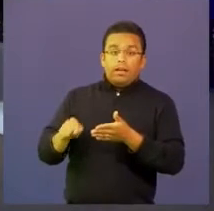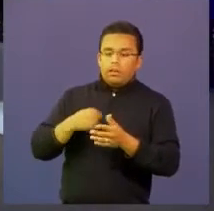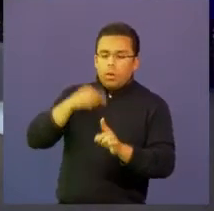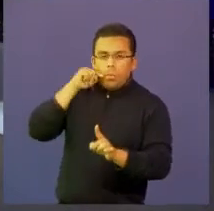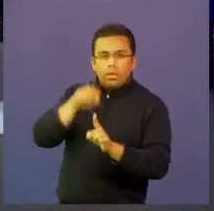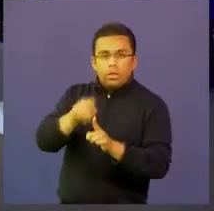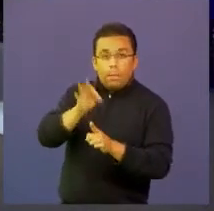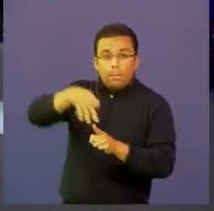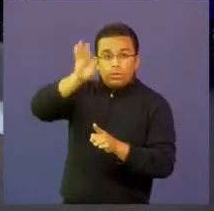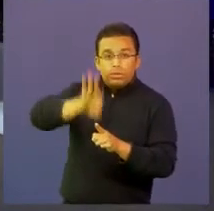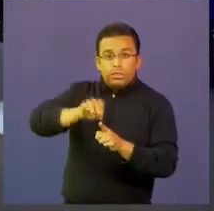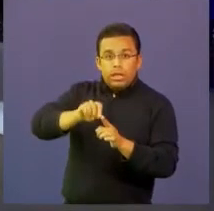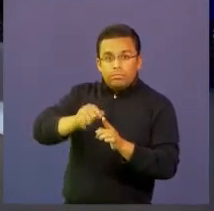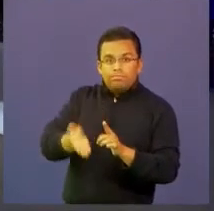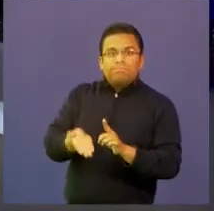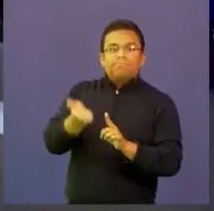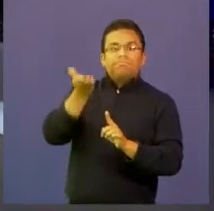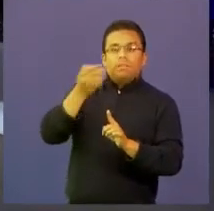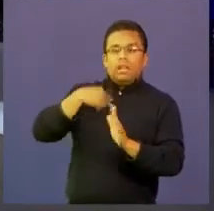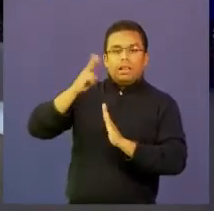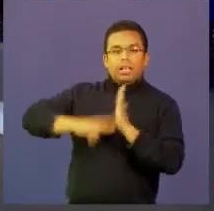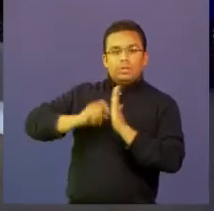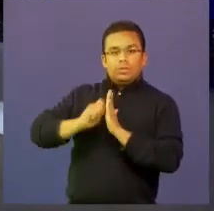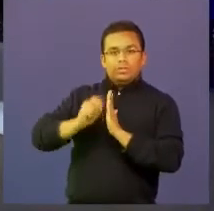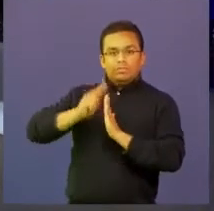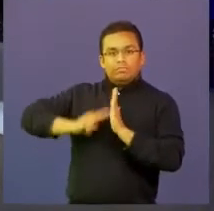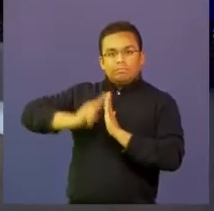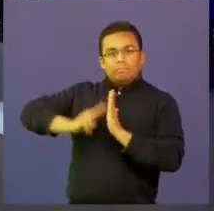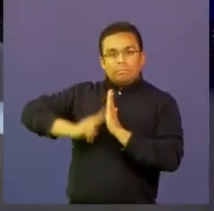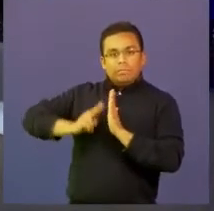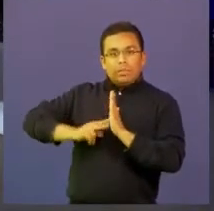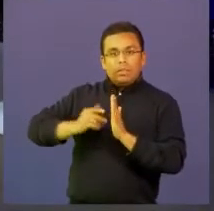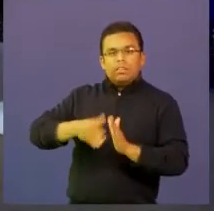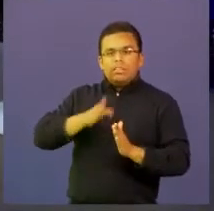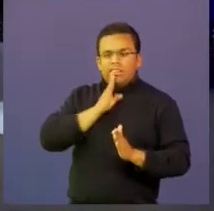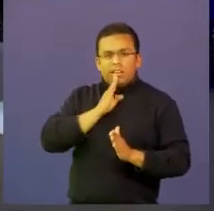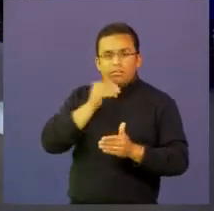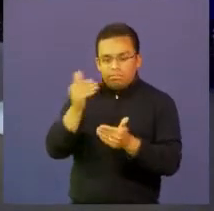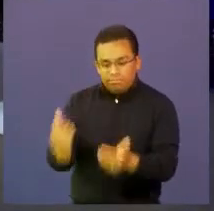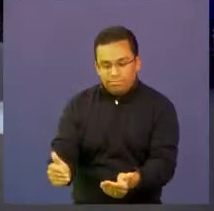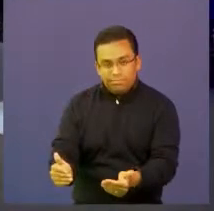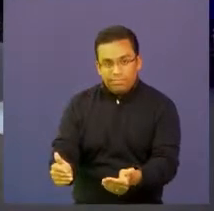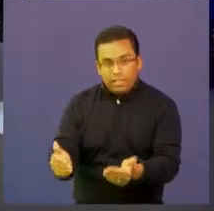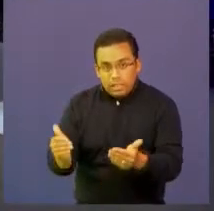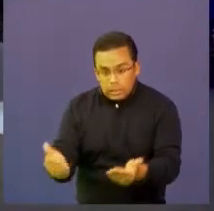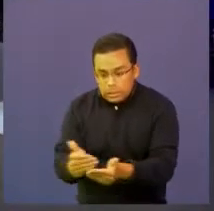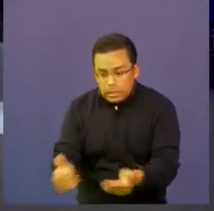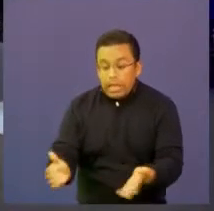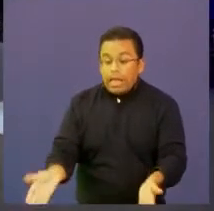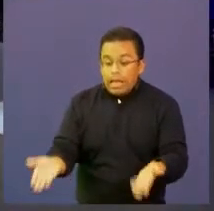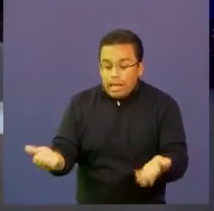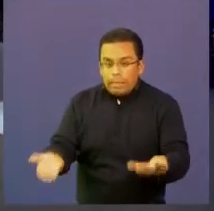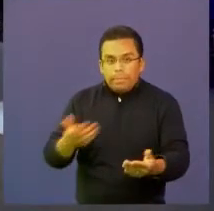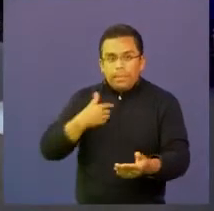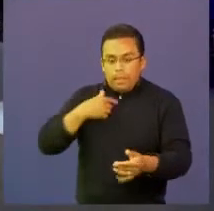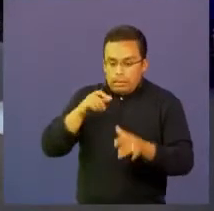índices de lectura en el país y cómo desde la temprana edad, desde los más pequeñitos, insinuándoles,